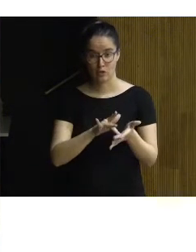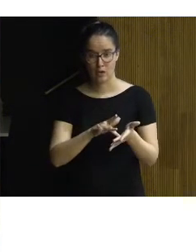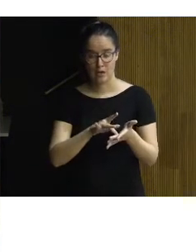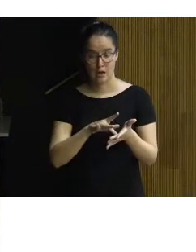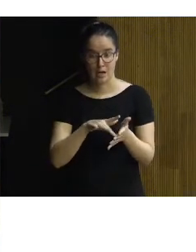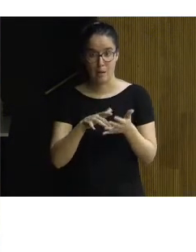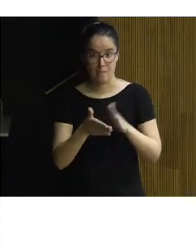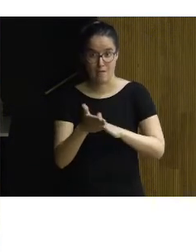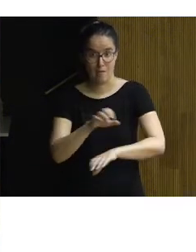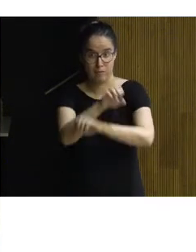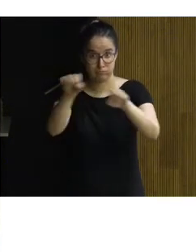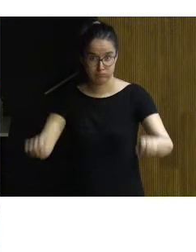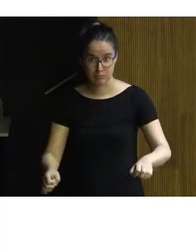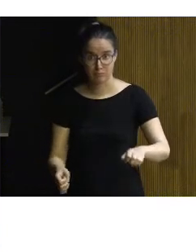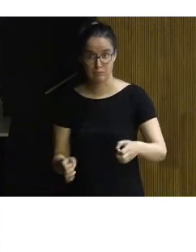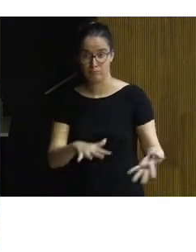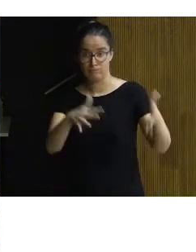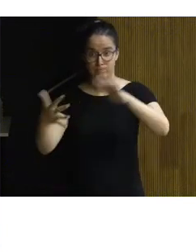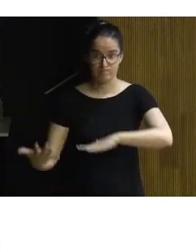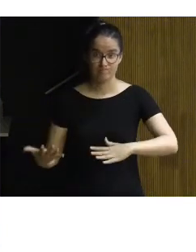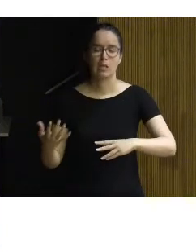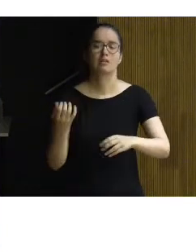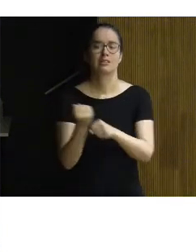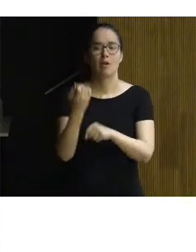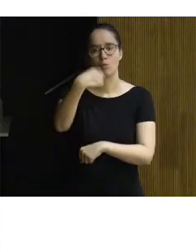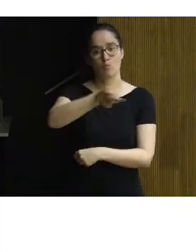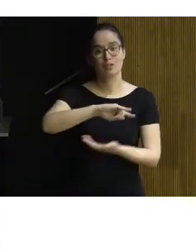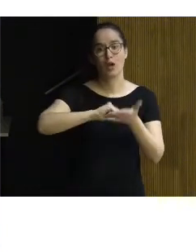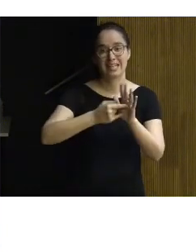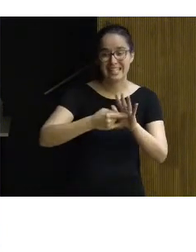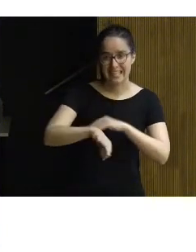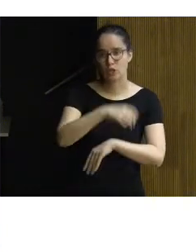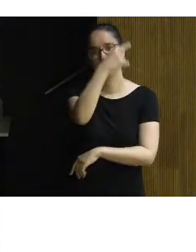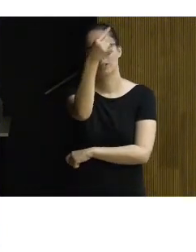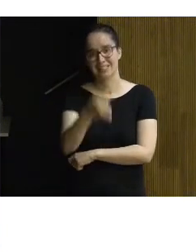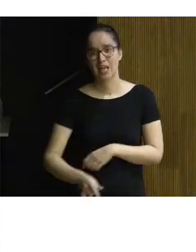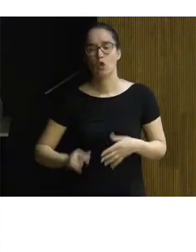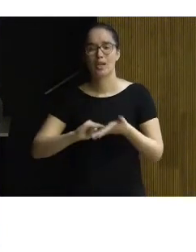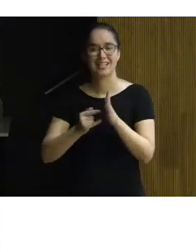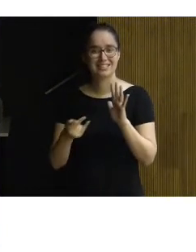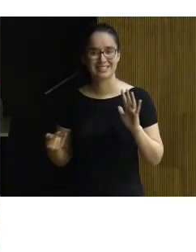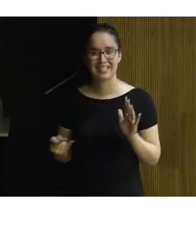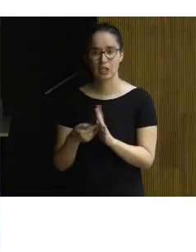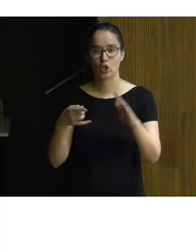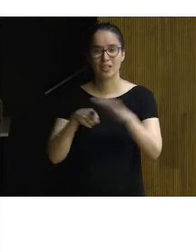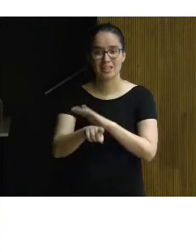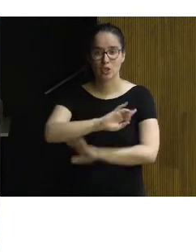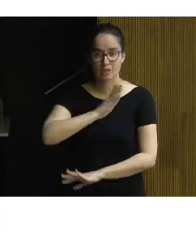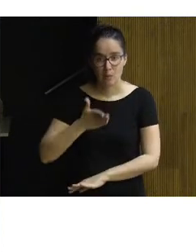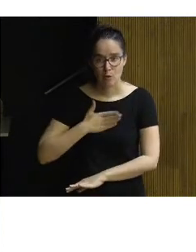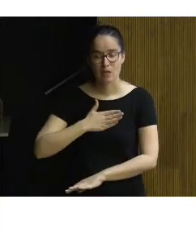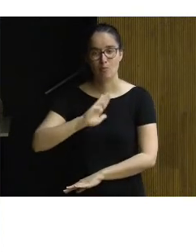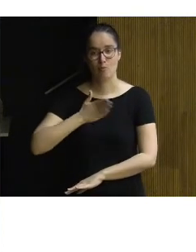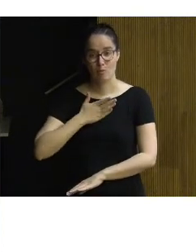implementación y implementación es sobre todo tarea de ustedes, de ustedes como arquitectos, diseñadores, técnicos, gestores de la propiedad,